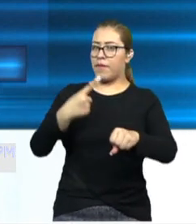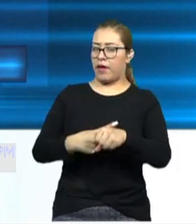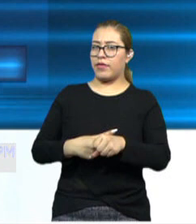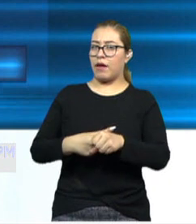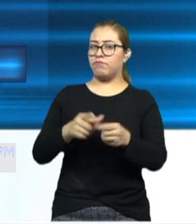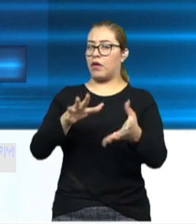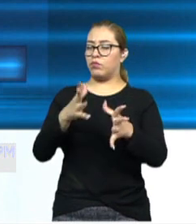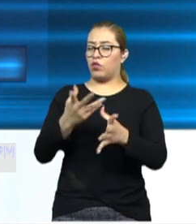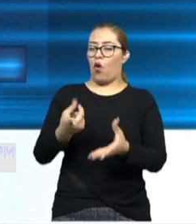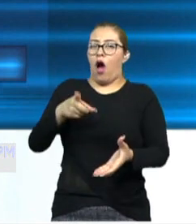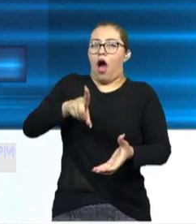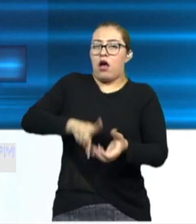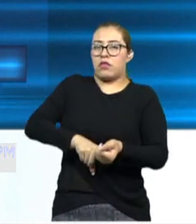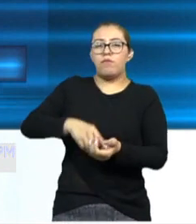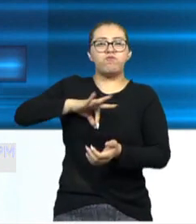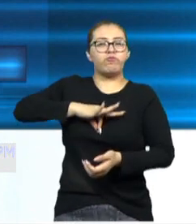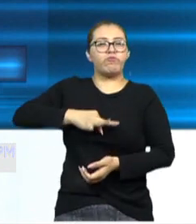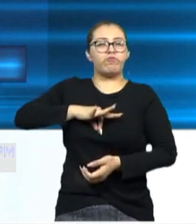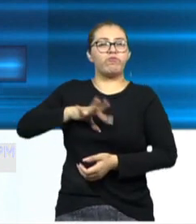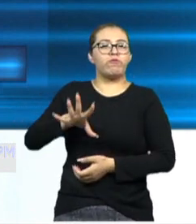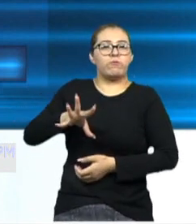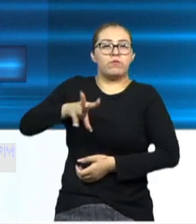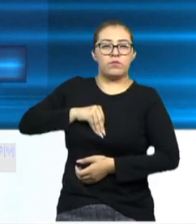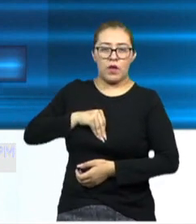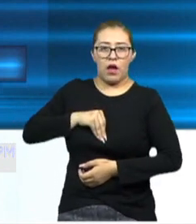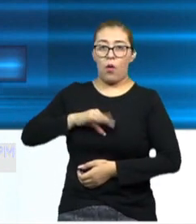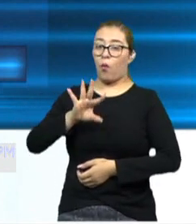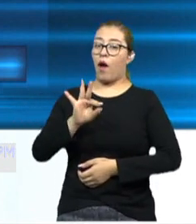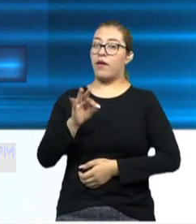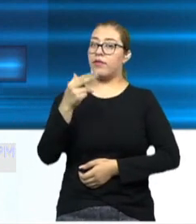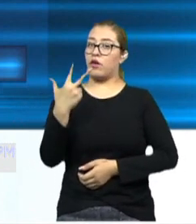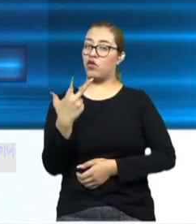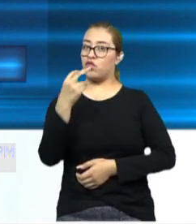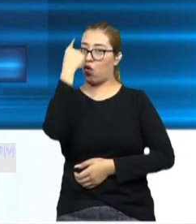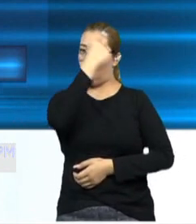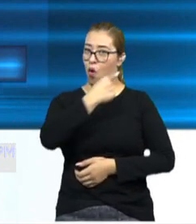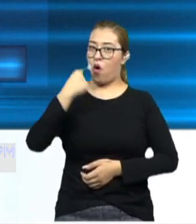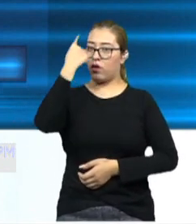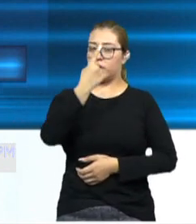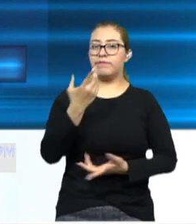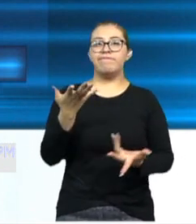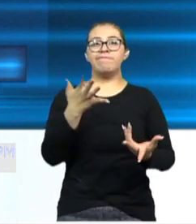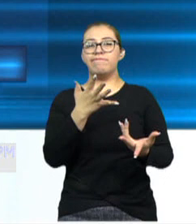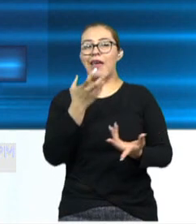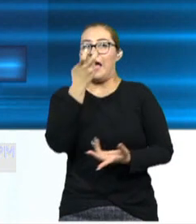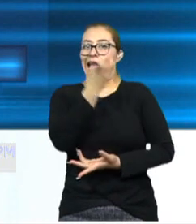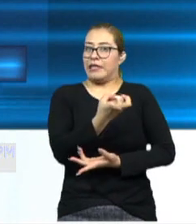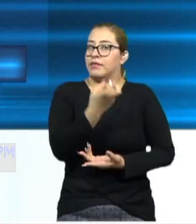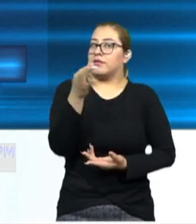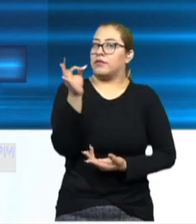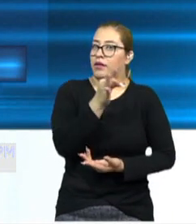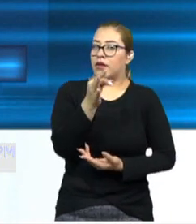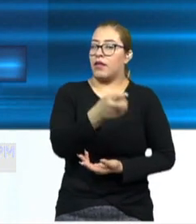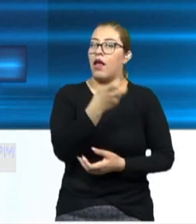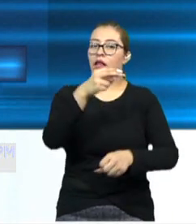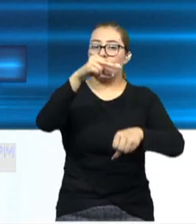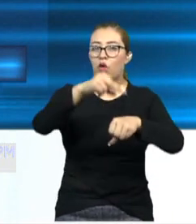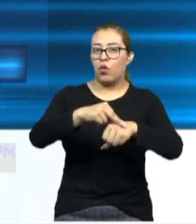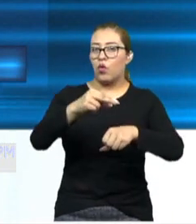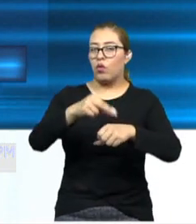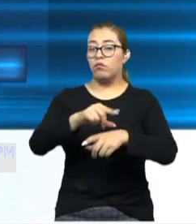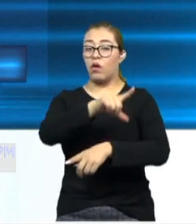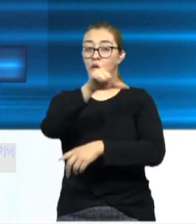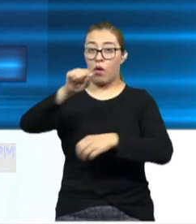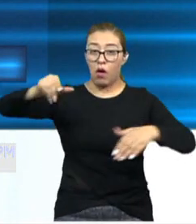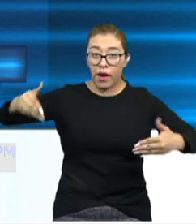lo menos un proceso infeccioso, pasan al menos 48 horas. Es decir, es muy poco probable que después del